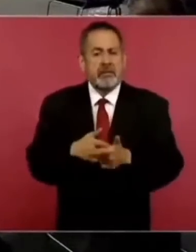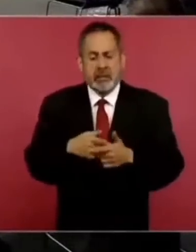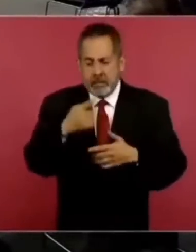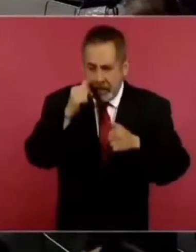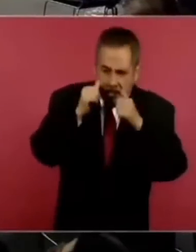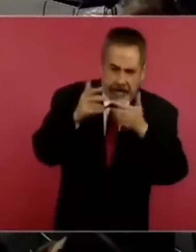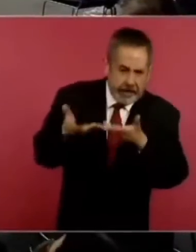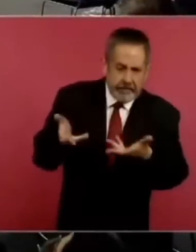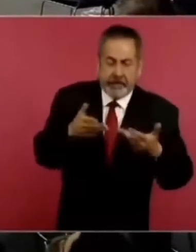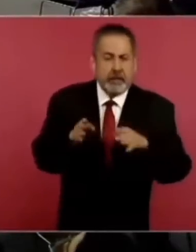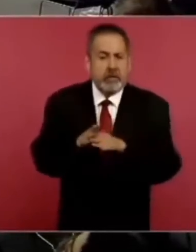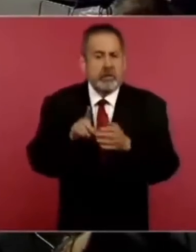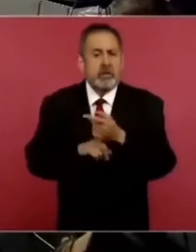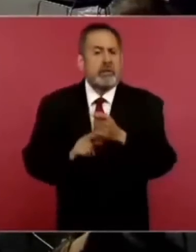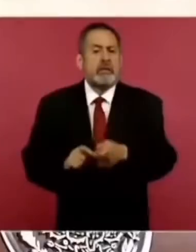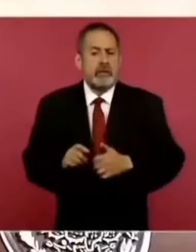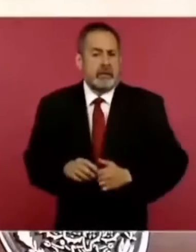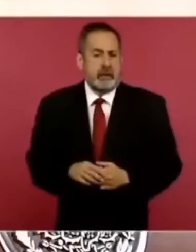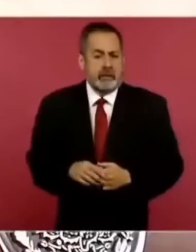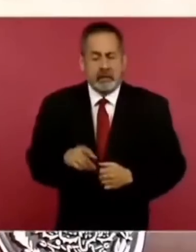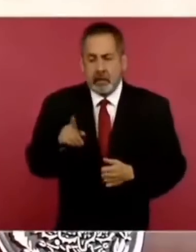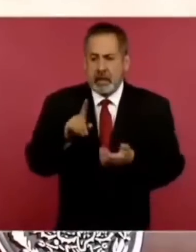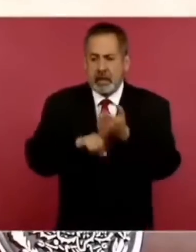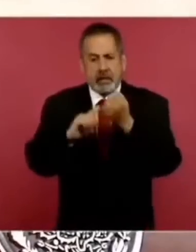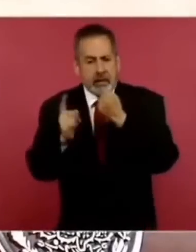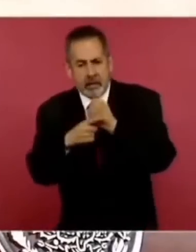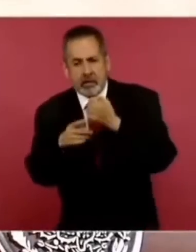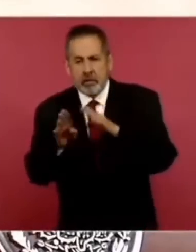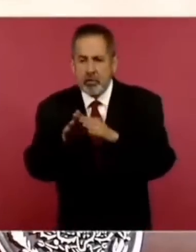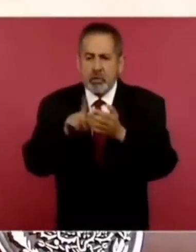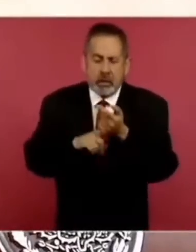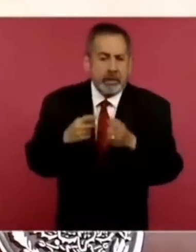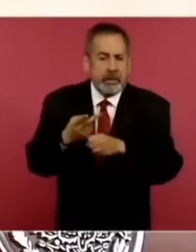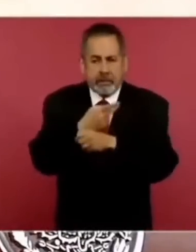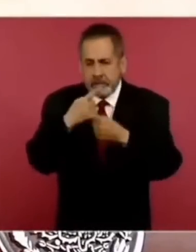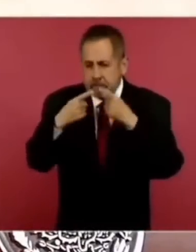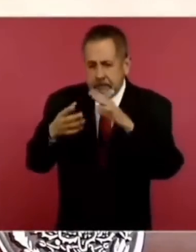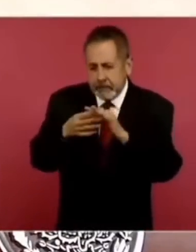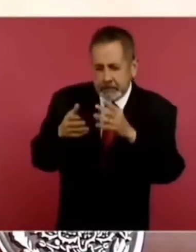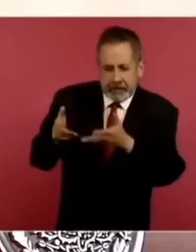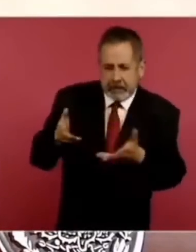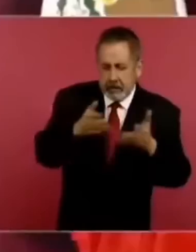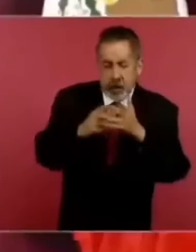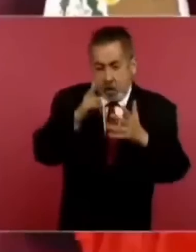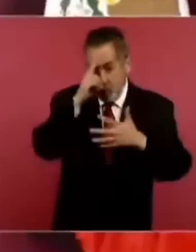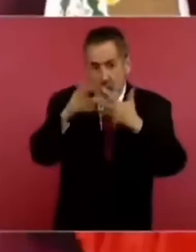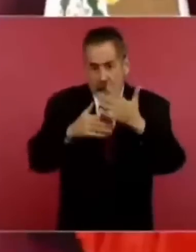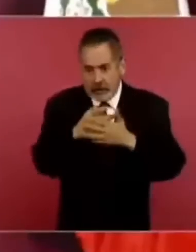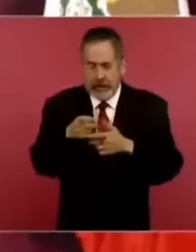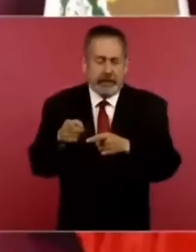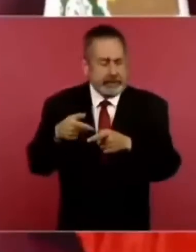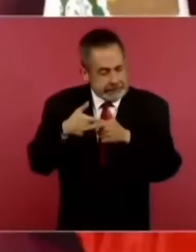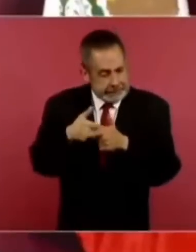atendiendo las causas que originan la violencia.